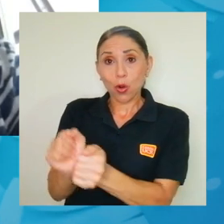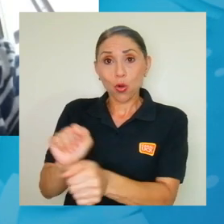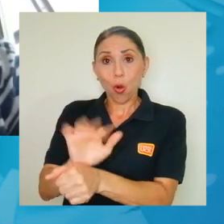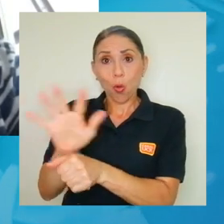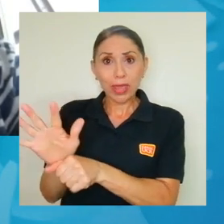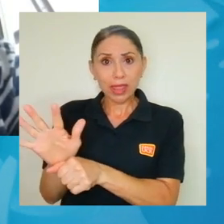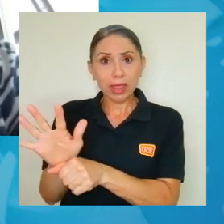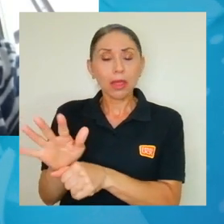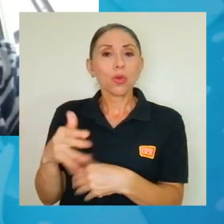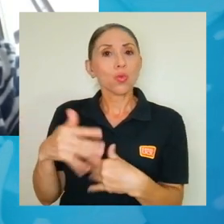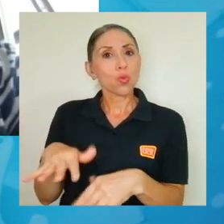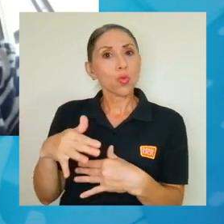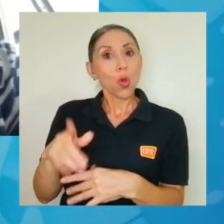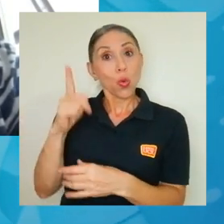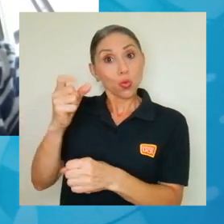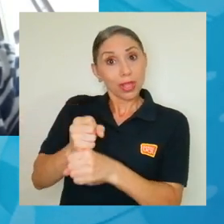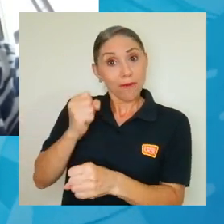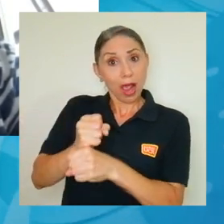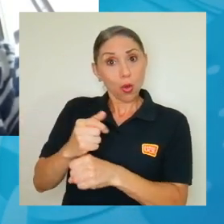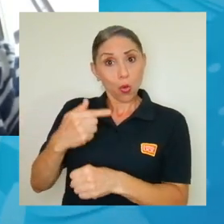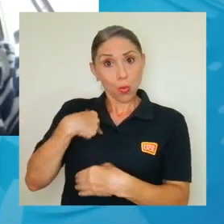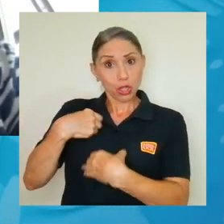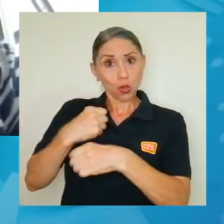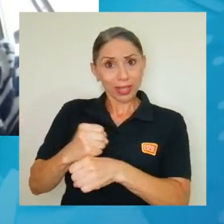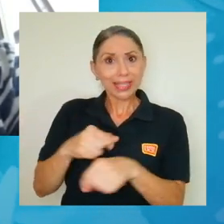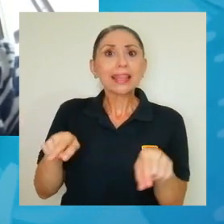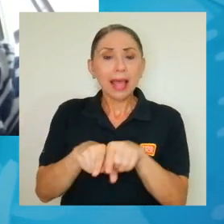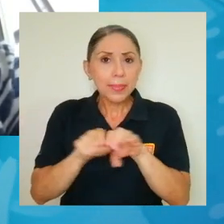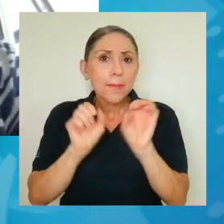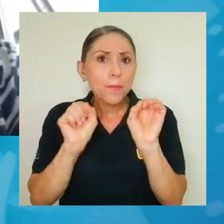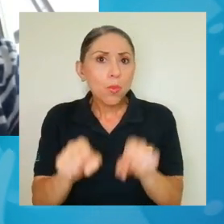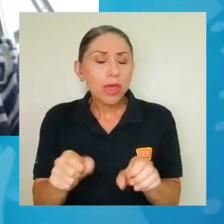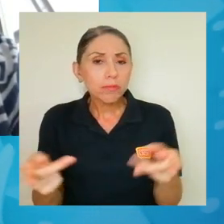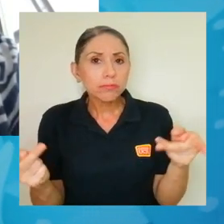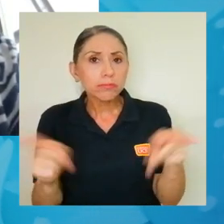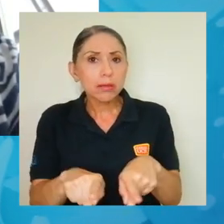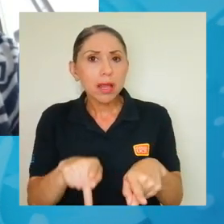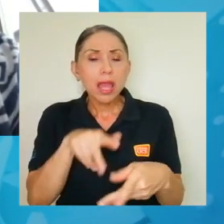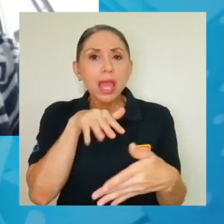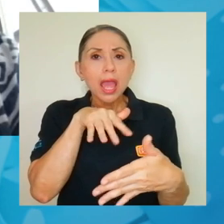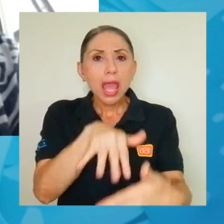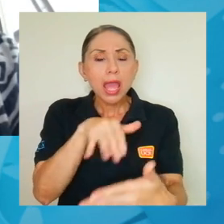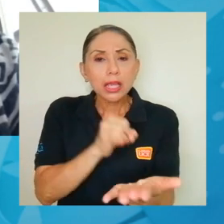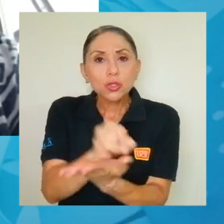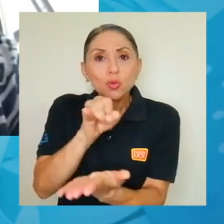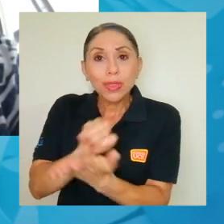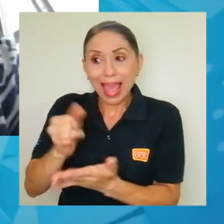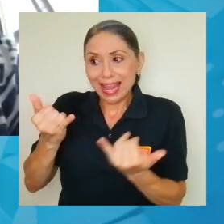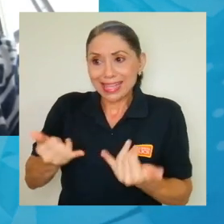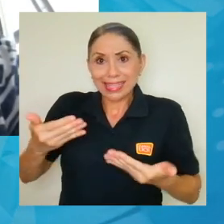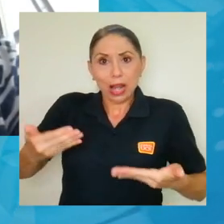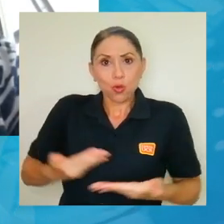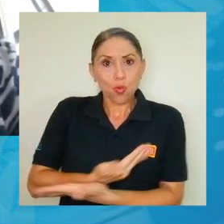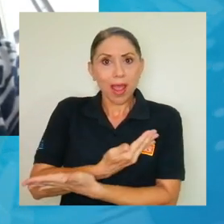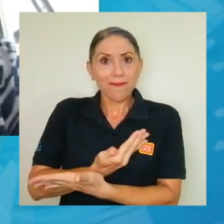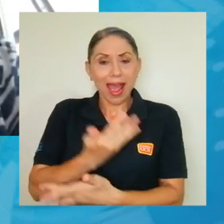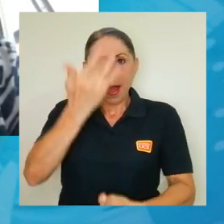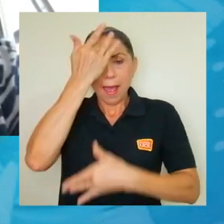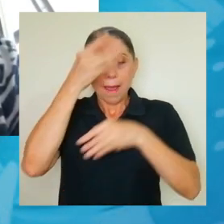COVID, pues yo creo que un trabajo como el que yo hice puede dar pie también a estudiar esta nueva pandemia